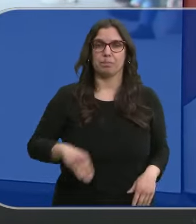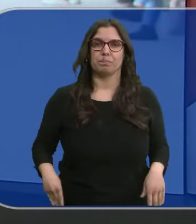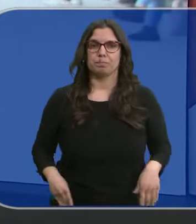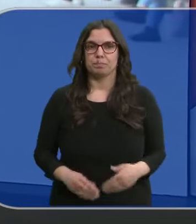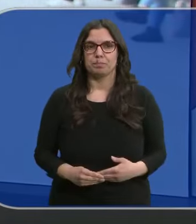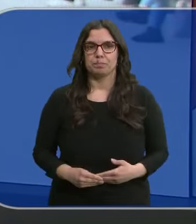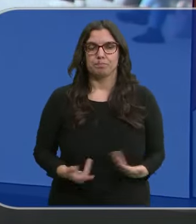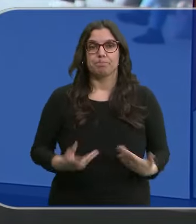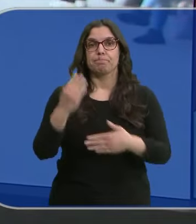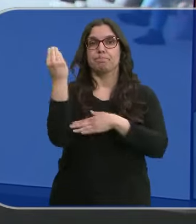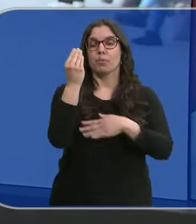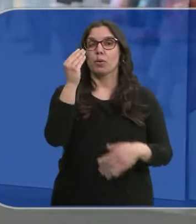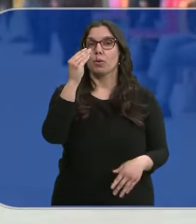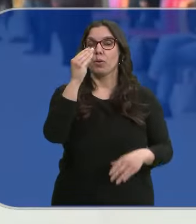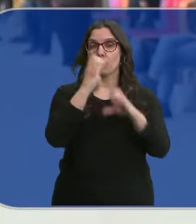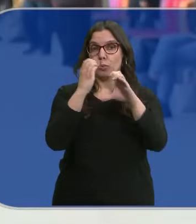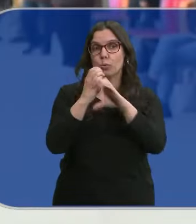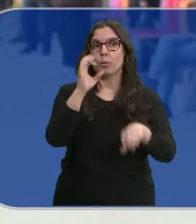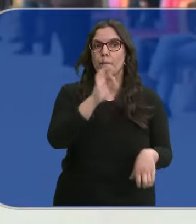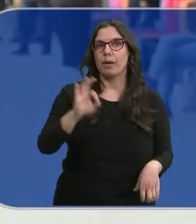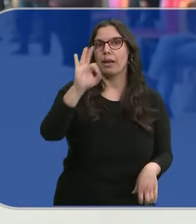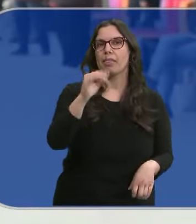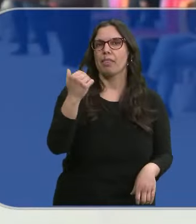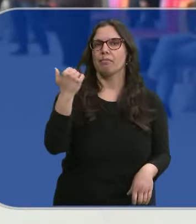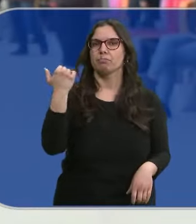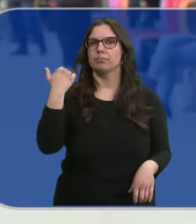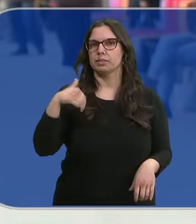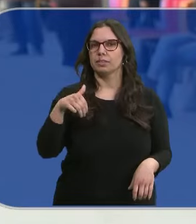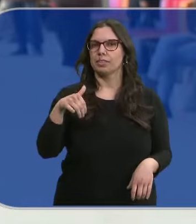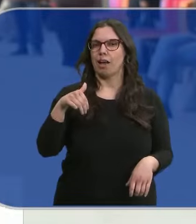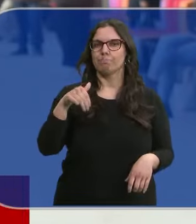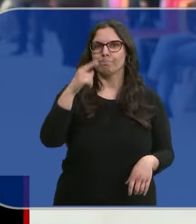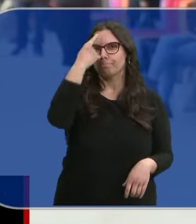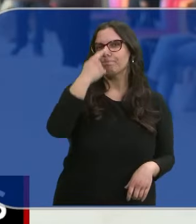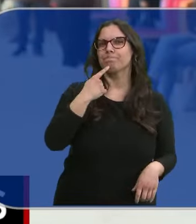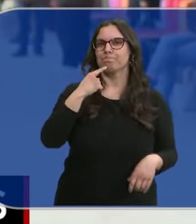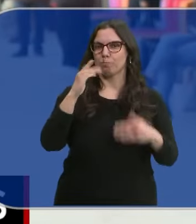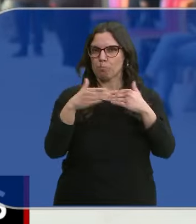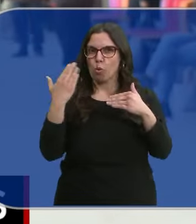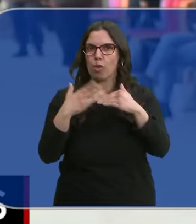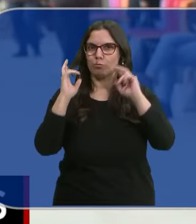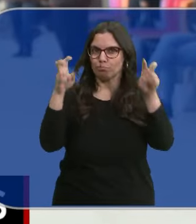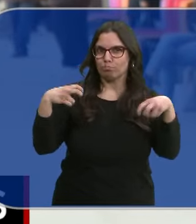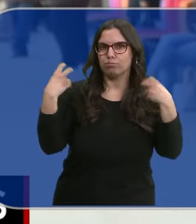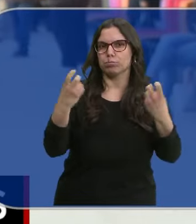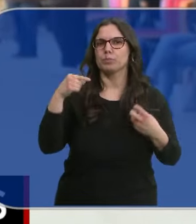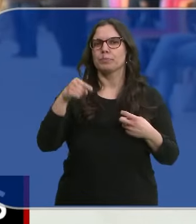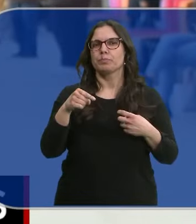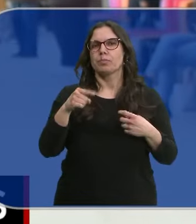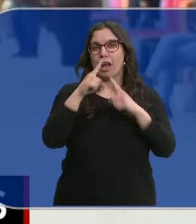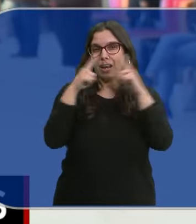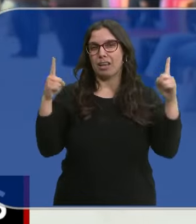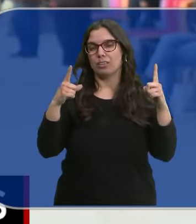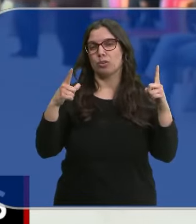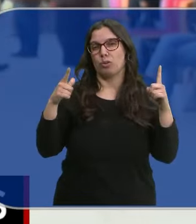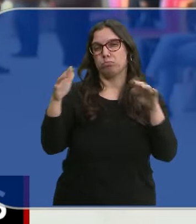Pastor. La estación de autobuses de Palencia ya cuenta con un aspecto moderno y renovado por aquí. Entran y salen al